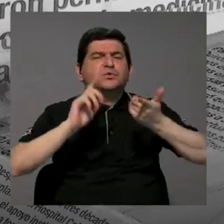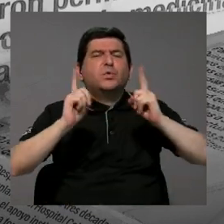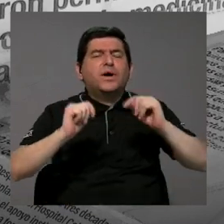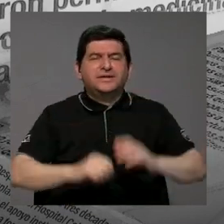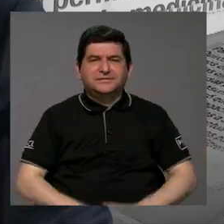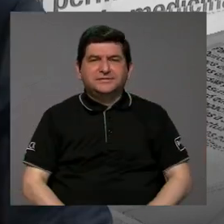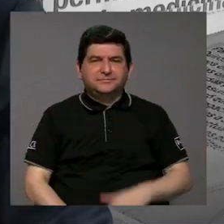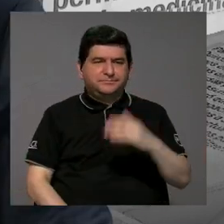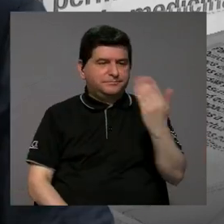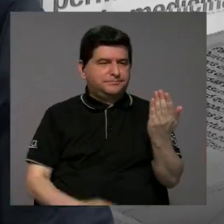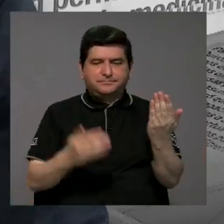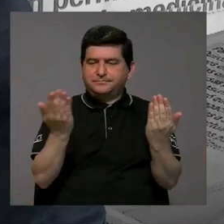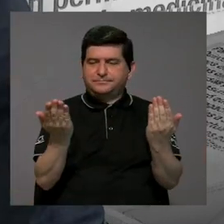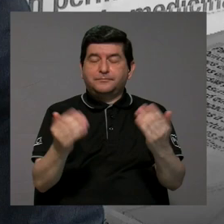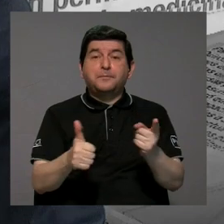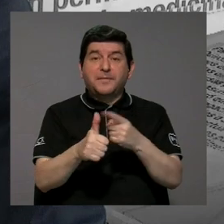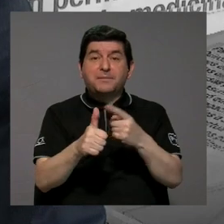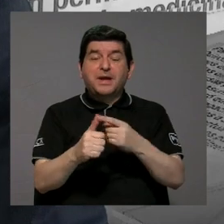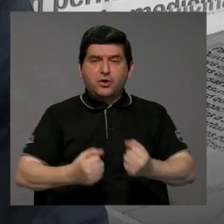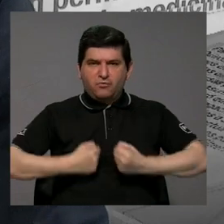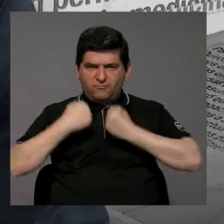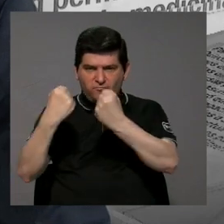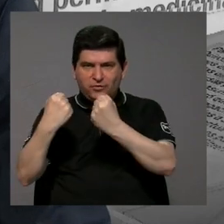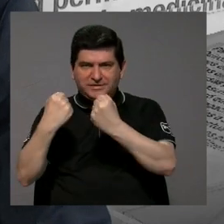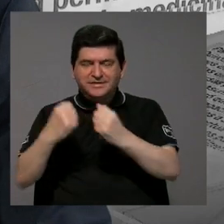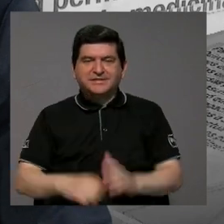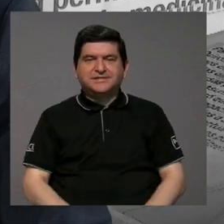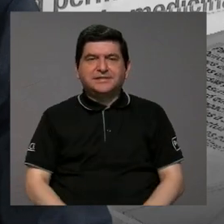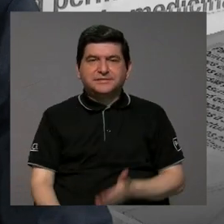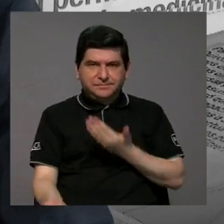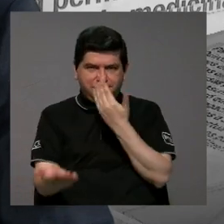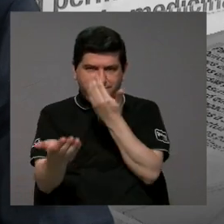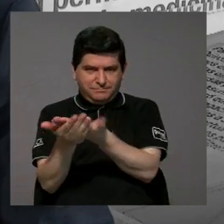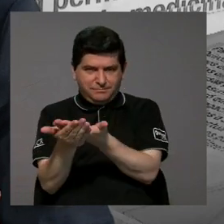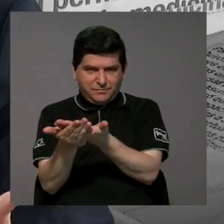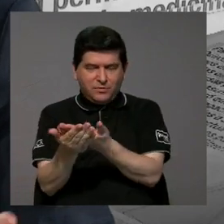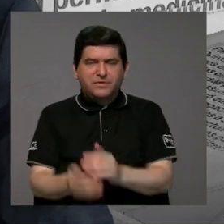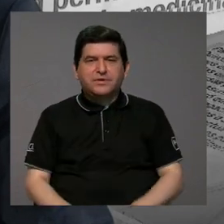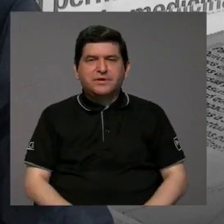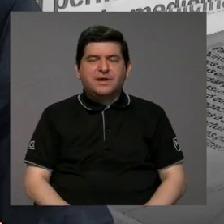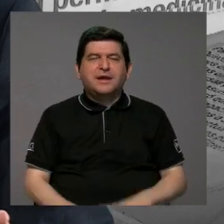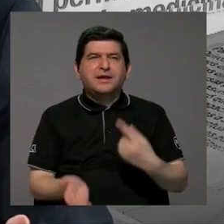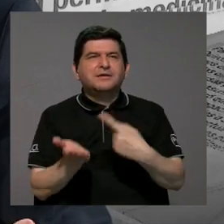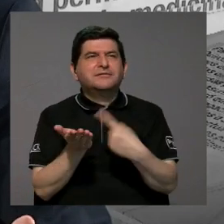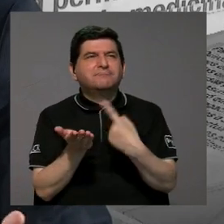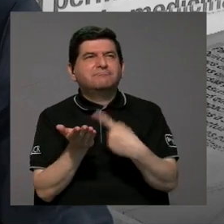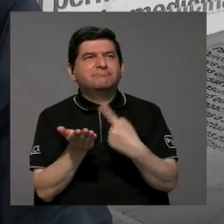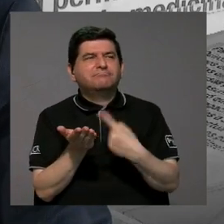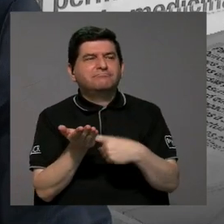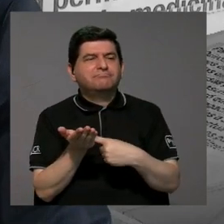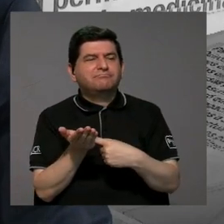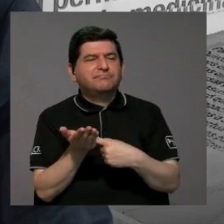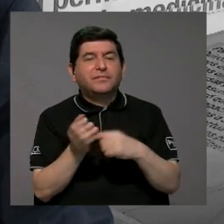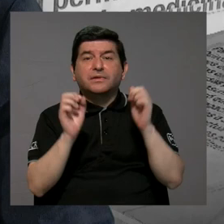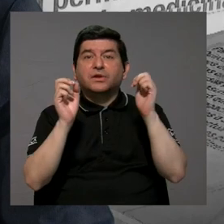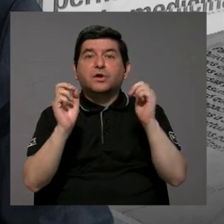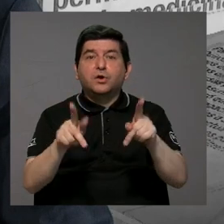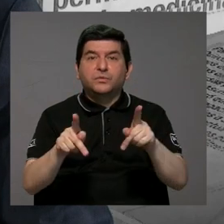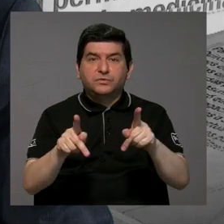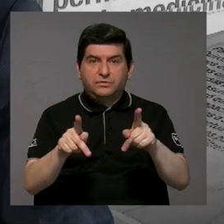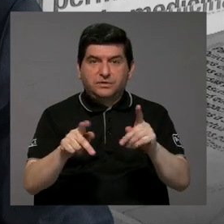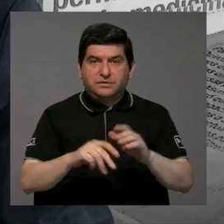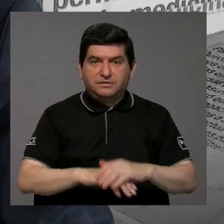aportar? Voy a empezar con las fortalezas. Creo que plantea, por lo menos en la mesa de discusión, la